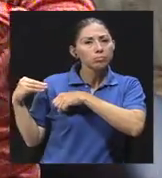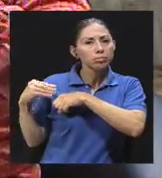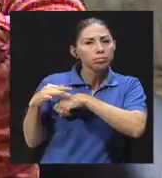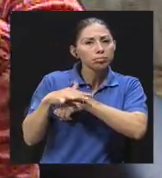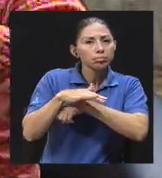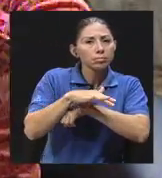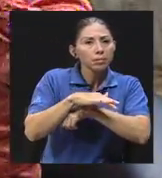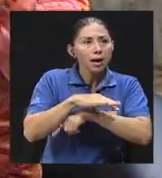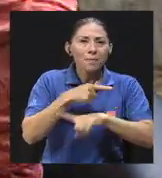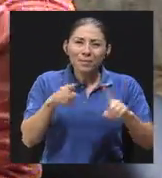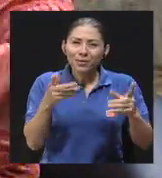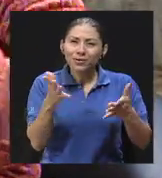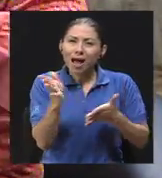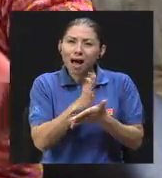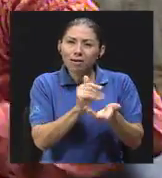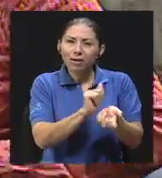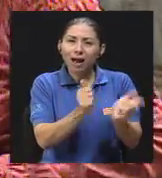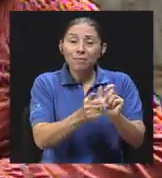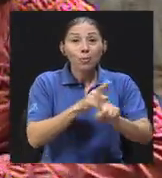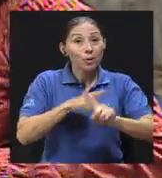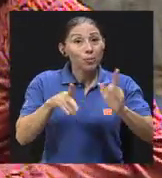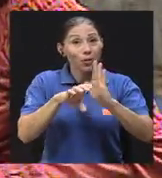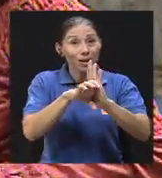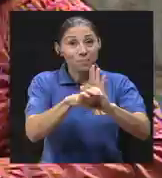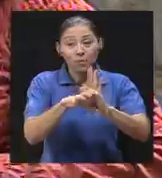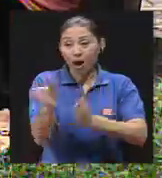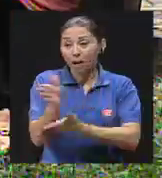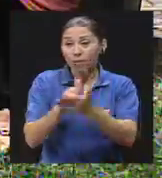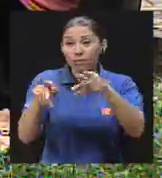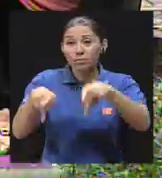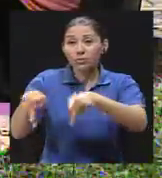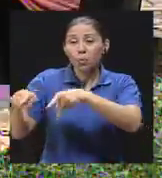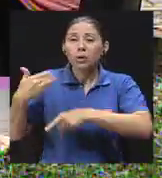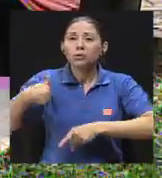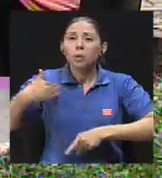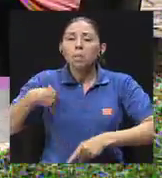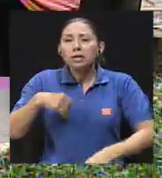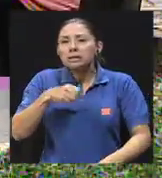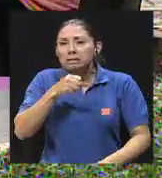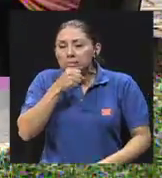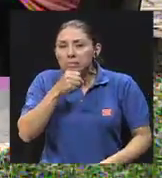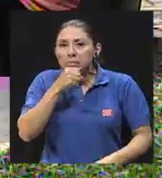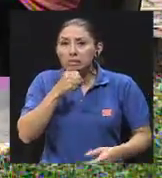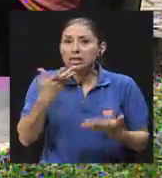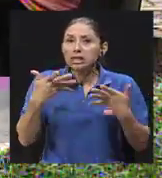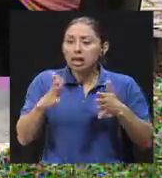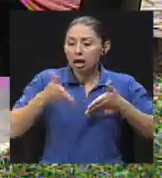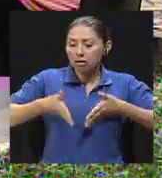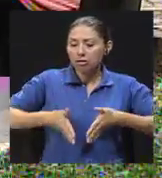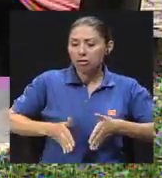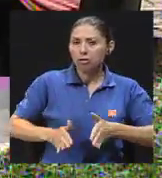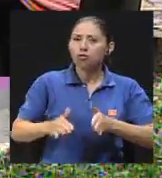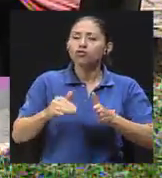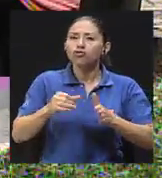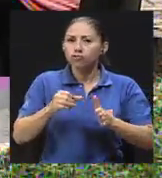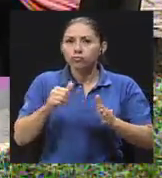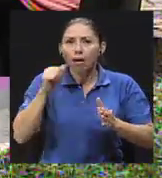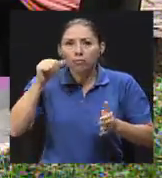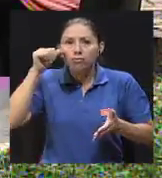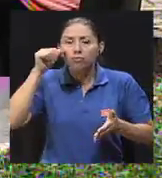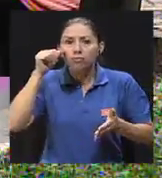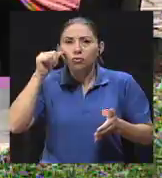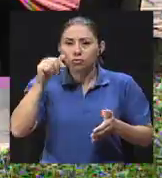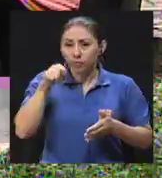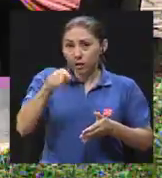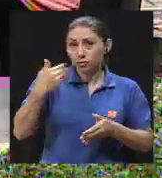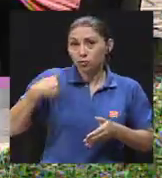tiene cierto cambio, pero los que ya están un poco entradillos en años, que ya tienen hijos veinteañeros y demás, ¿hay un interés por esos hombres